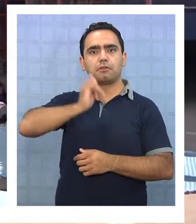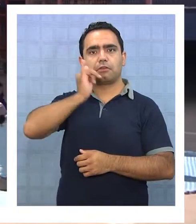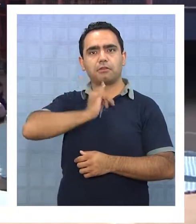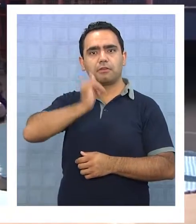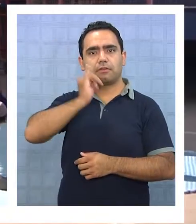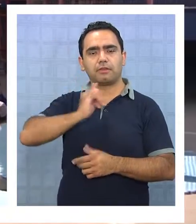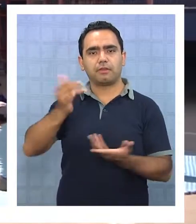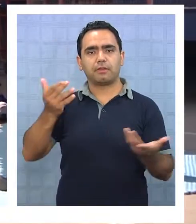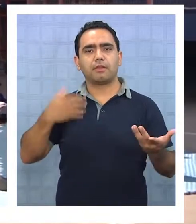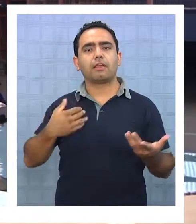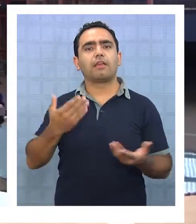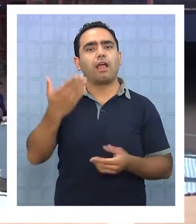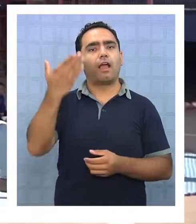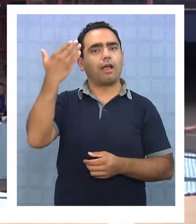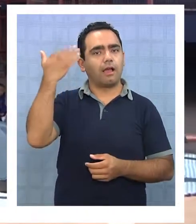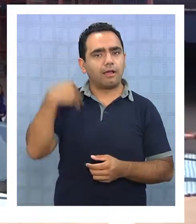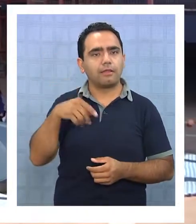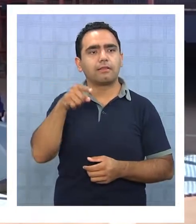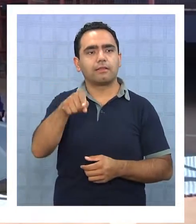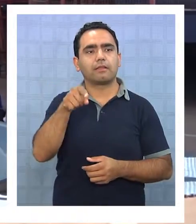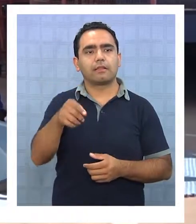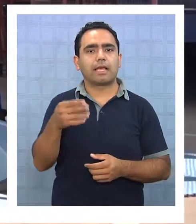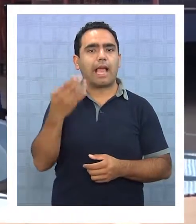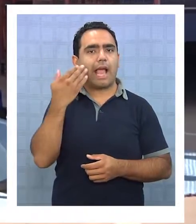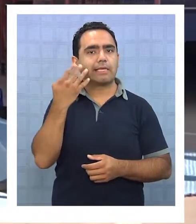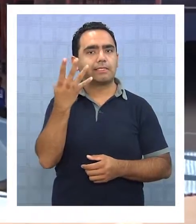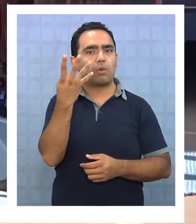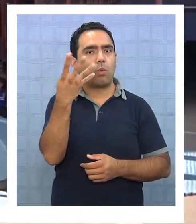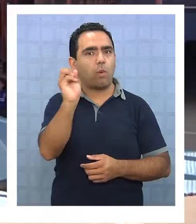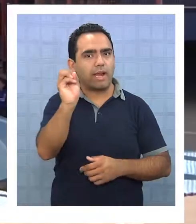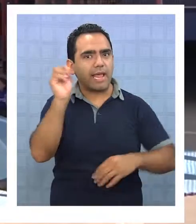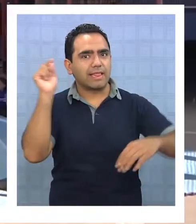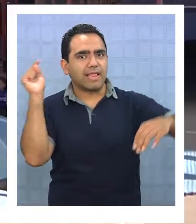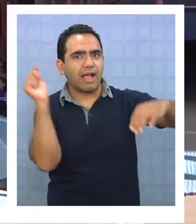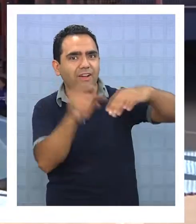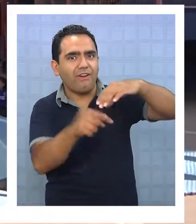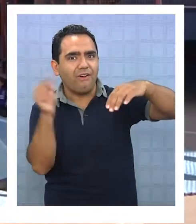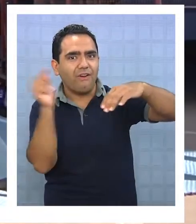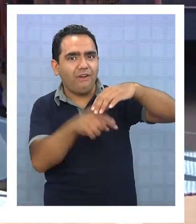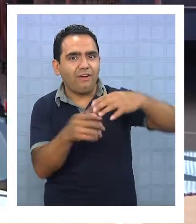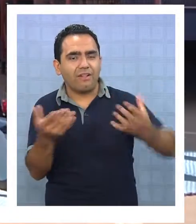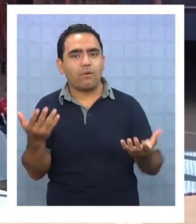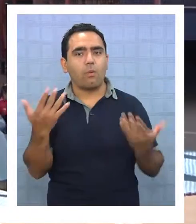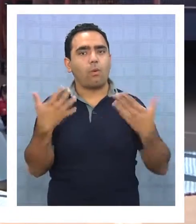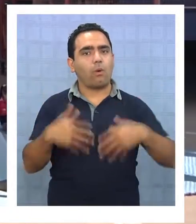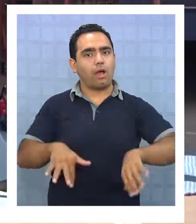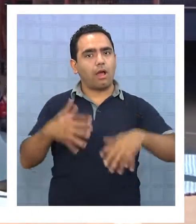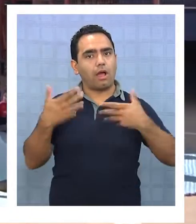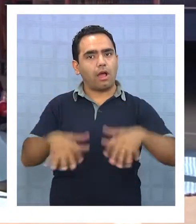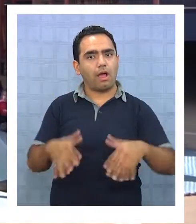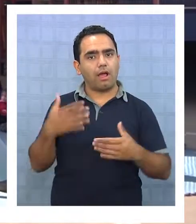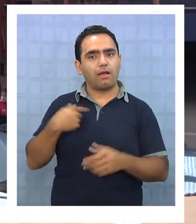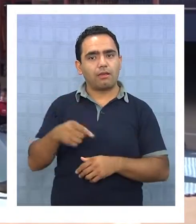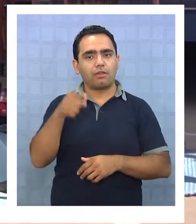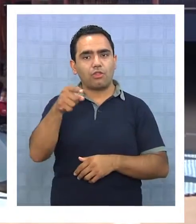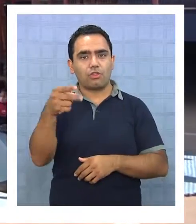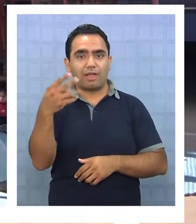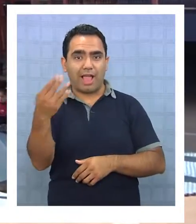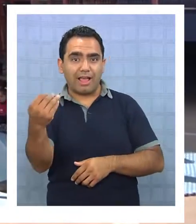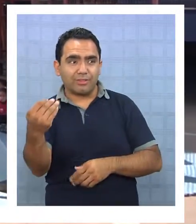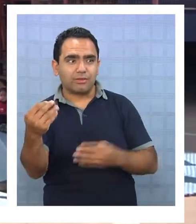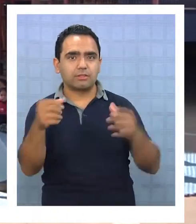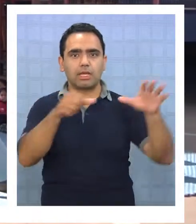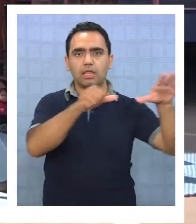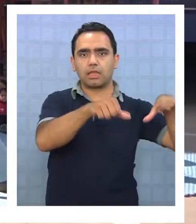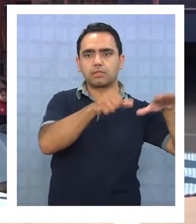en un gran equipo que tenía Esportiva y él salió goleador con más de 40 goles, dando dos años de diferencia con respecto a los rivales, o